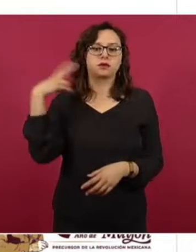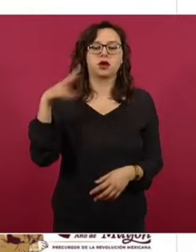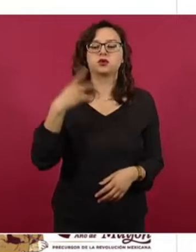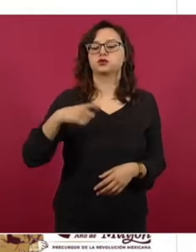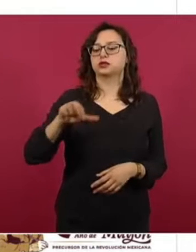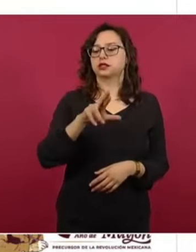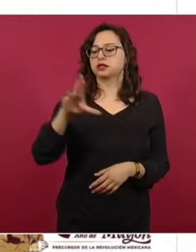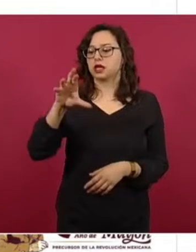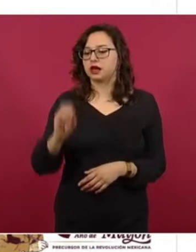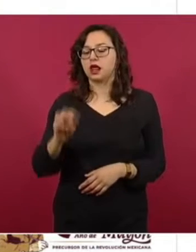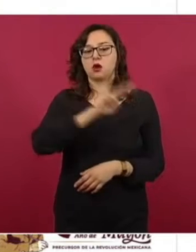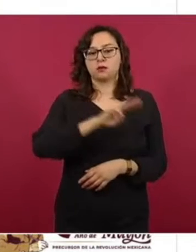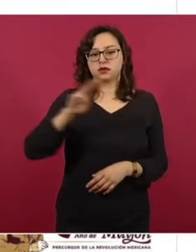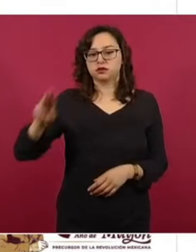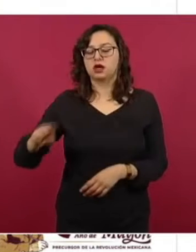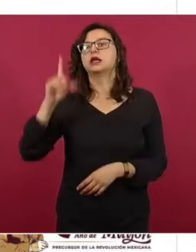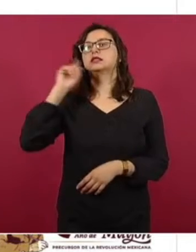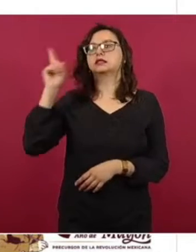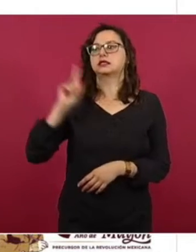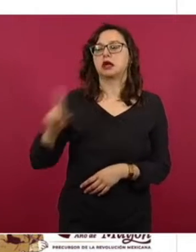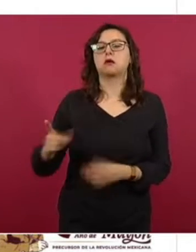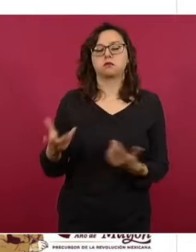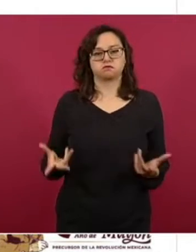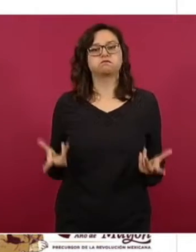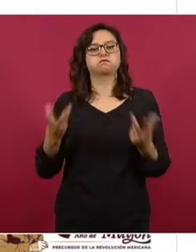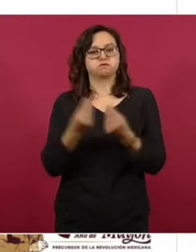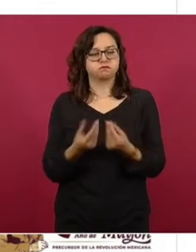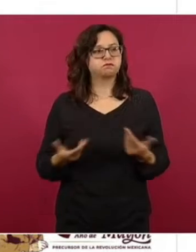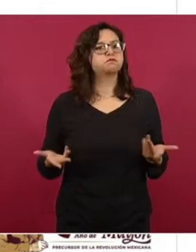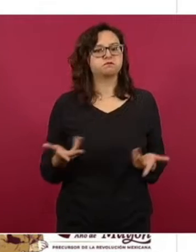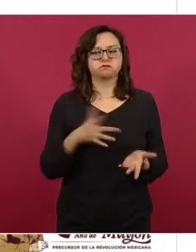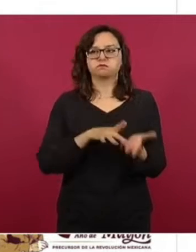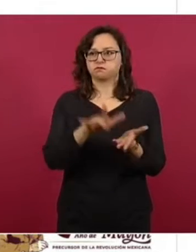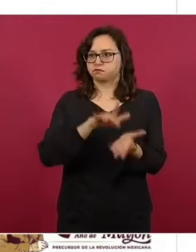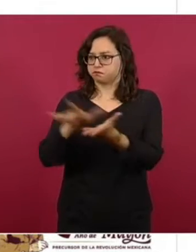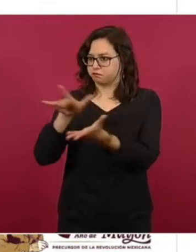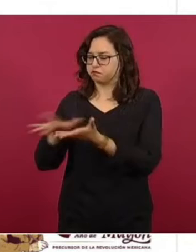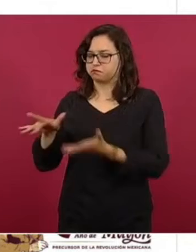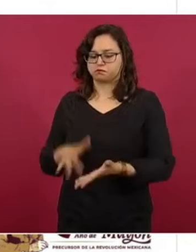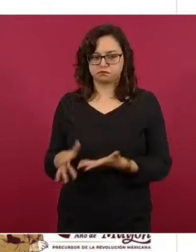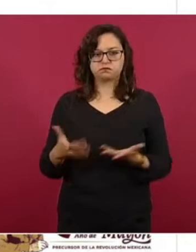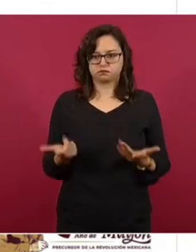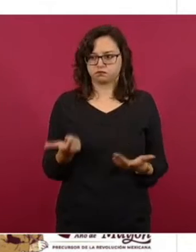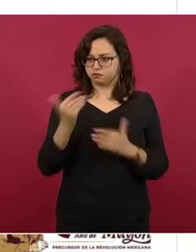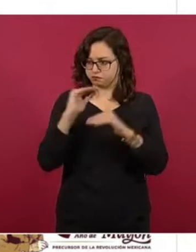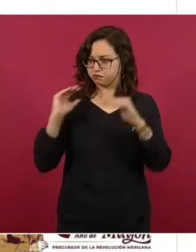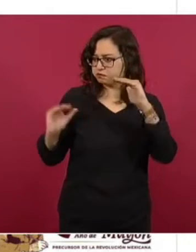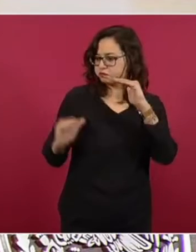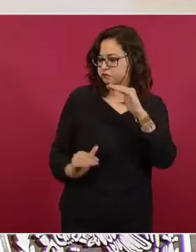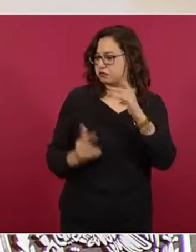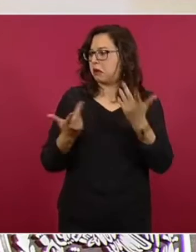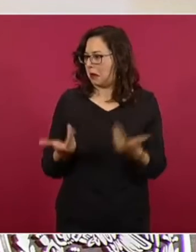Roo, en Michoacán y en Zacatecas de aliados de los consumidores, dan por abajo del precio